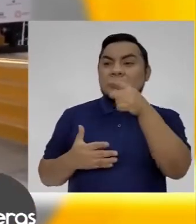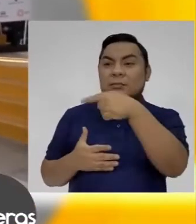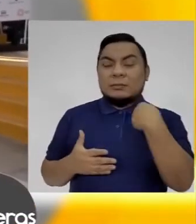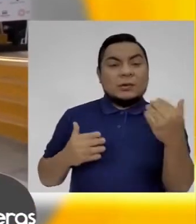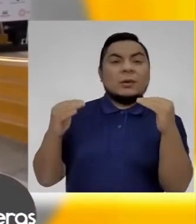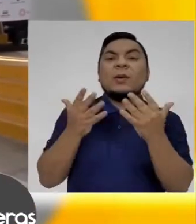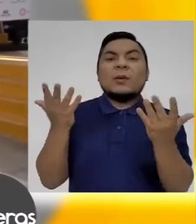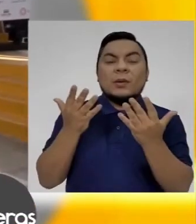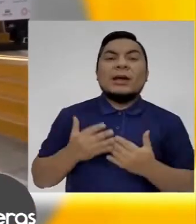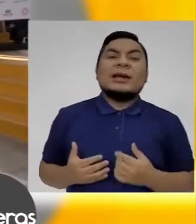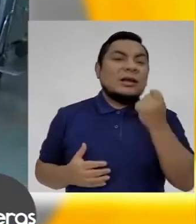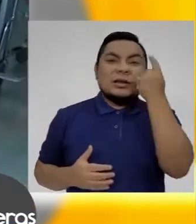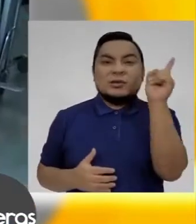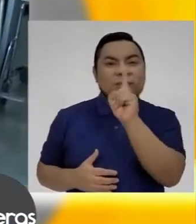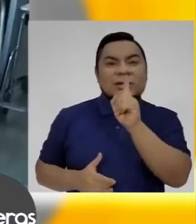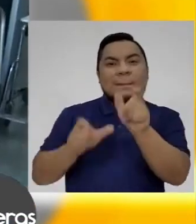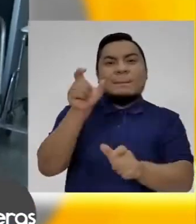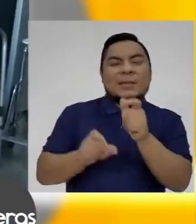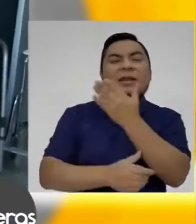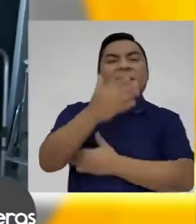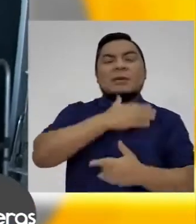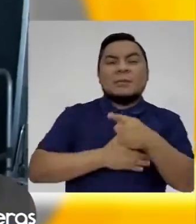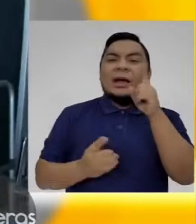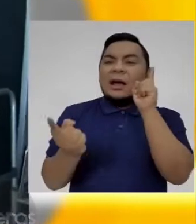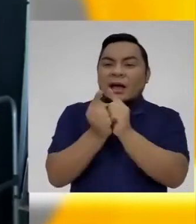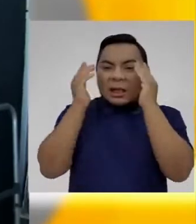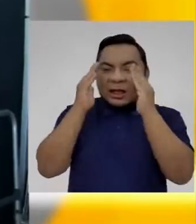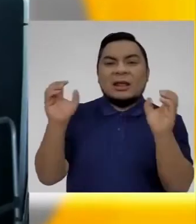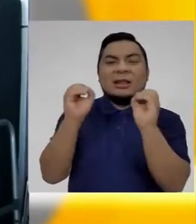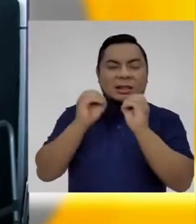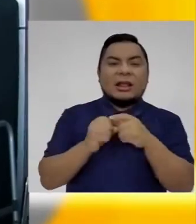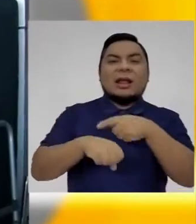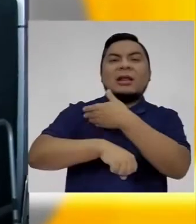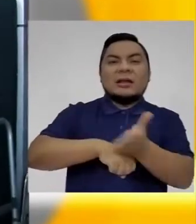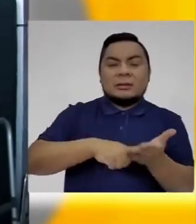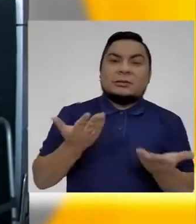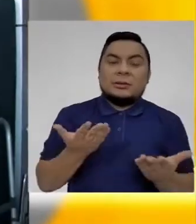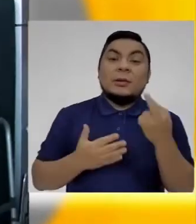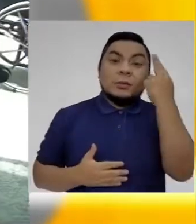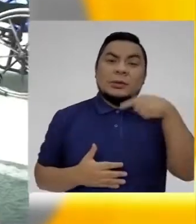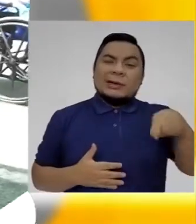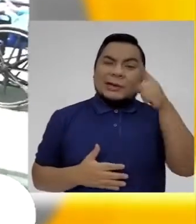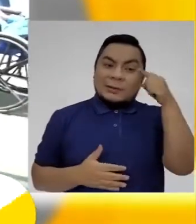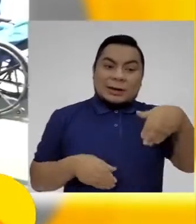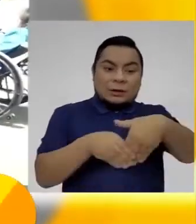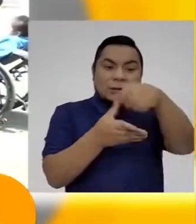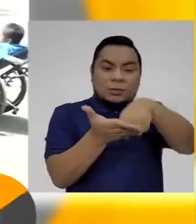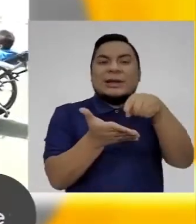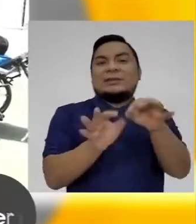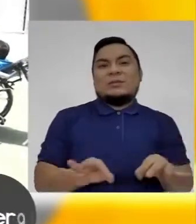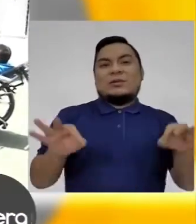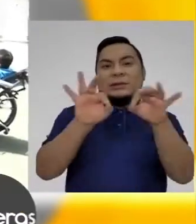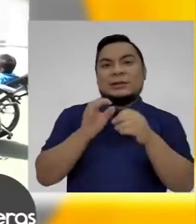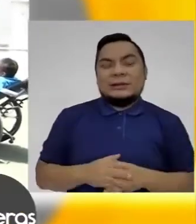que no se atienden a las personas con discapacidad de la forma de vida. Es por eso que esta alianza es más que